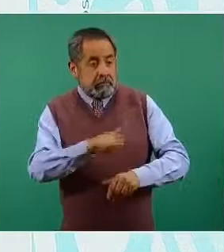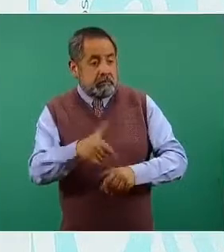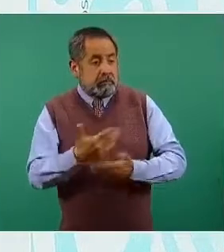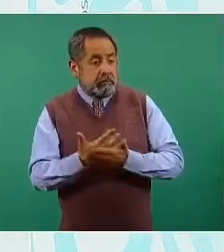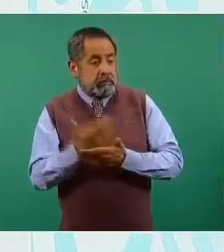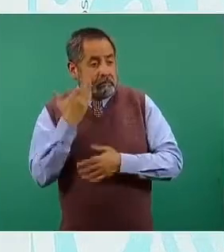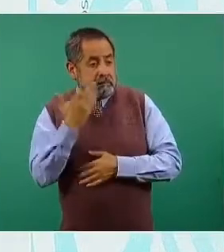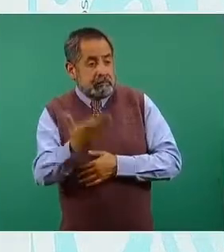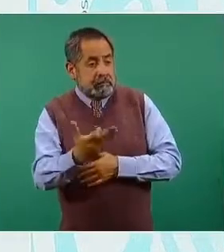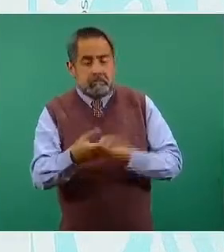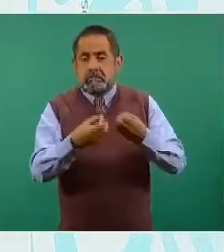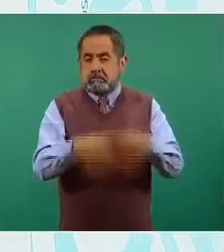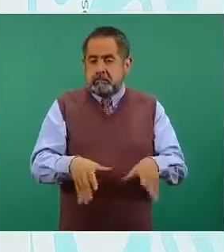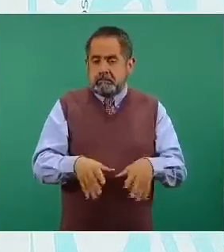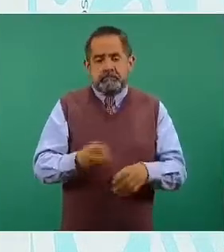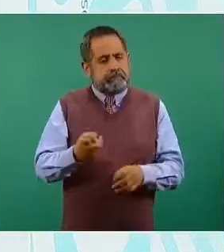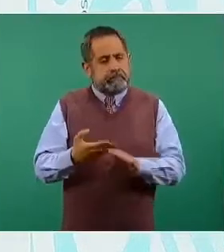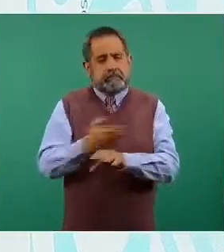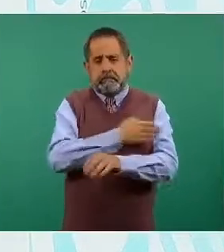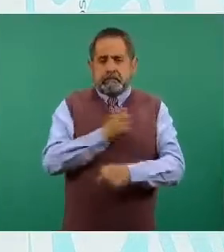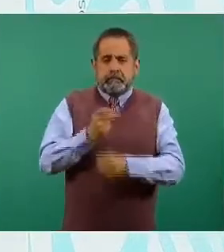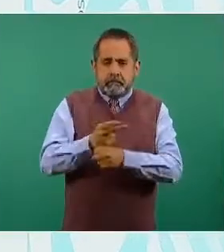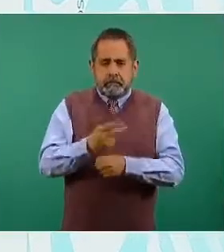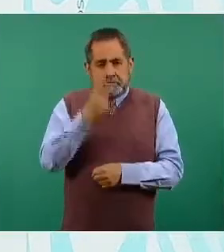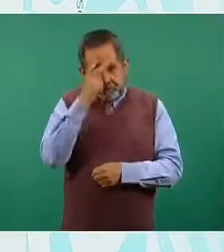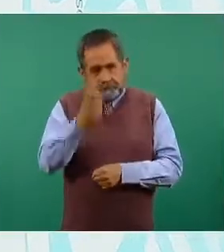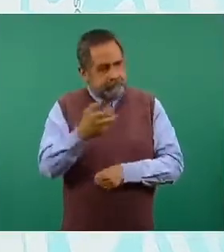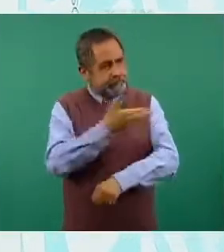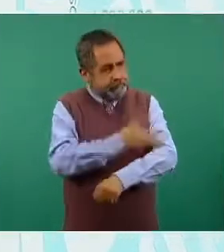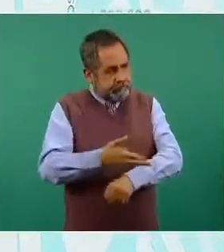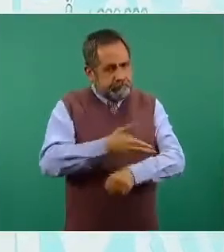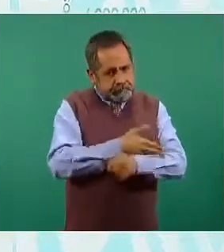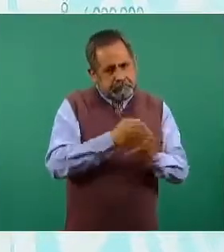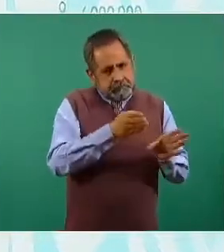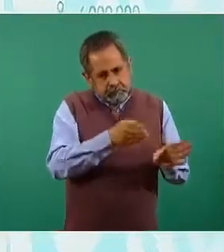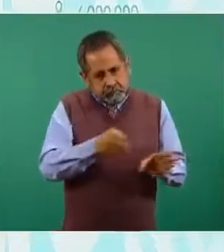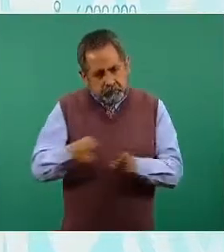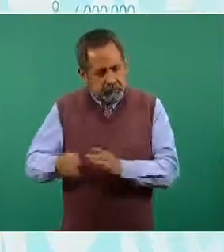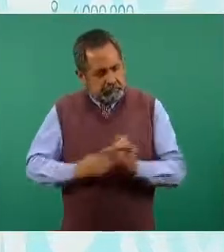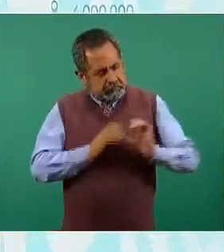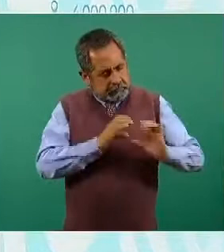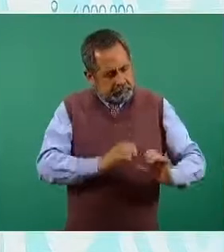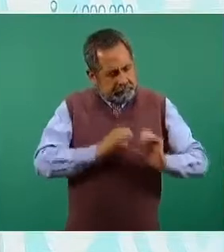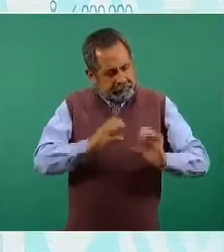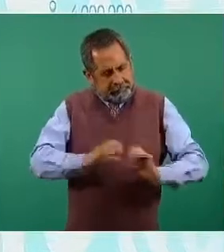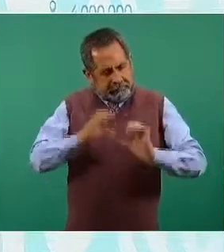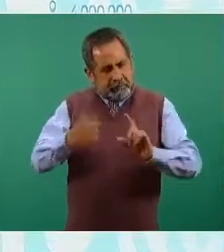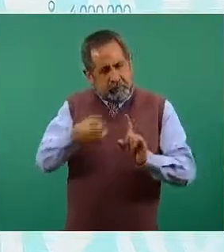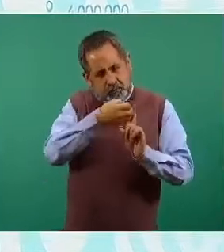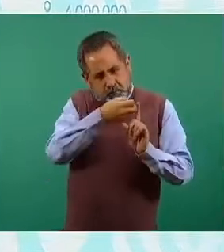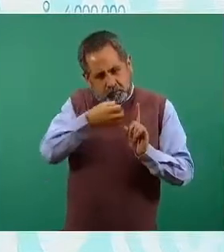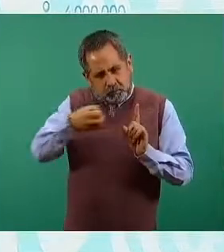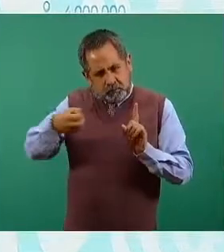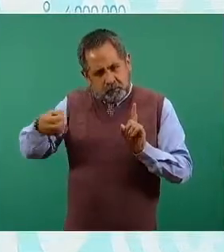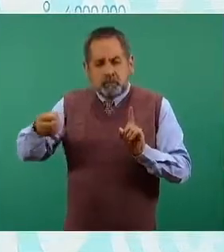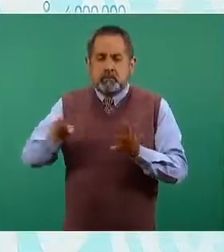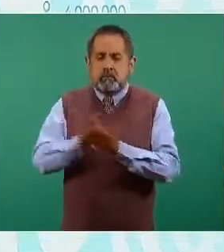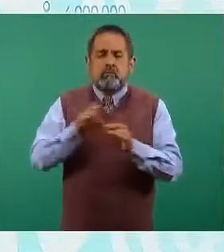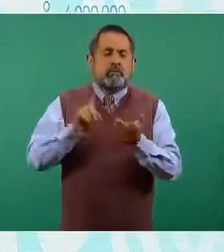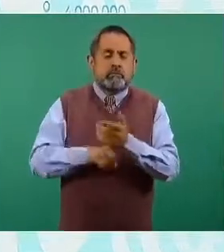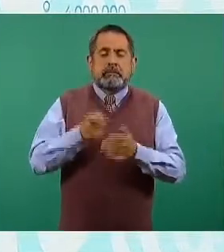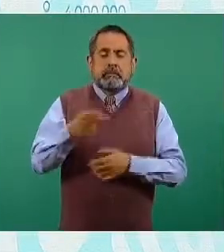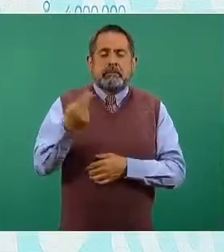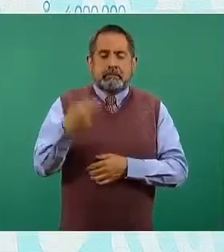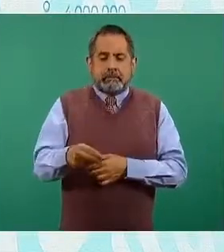Entonces esto es muy, muy importante. Para que eso se haga de una manera muy cuidada, tiene que cuidarse lo que técnicamente